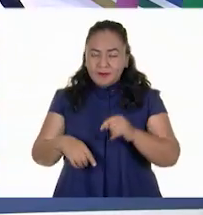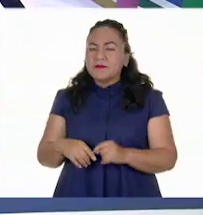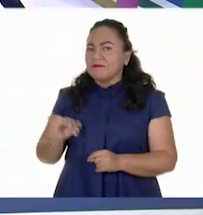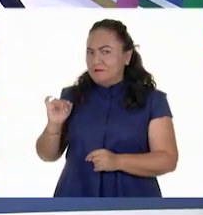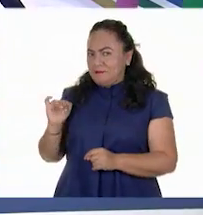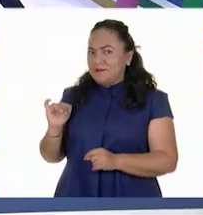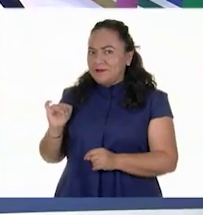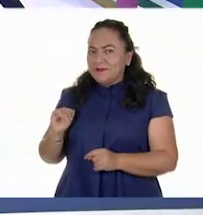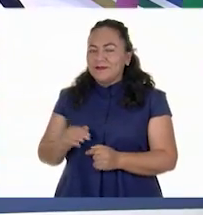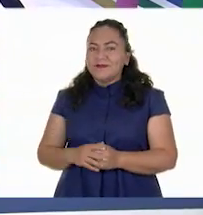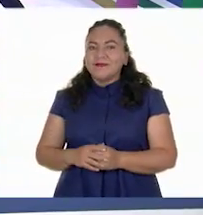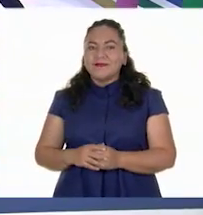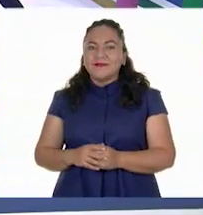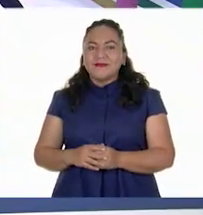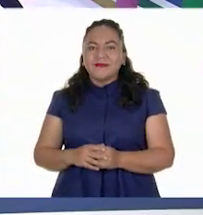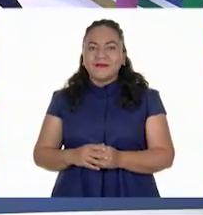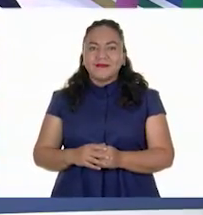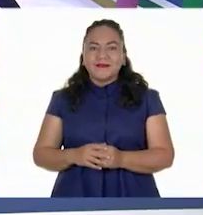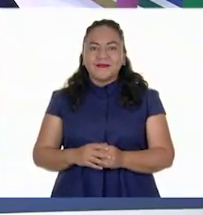A ver.